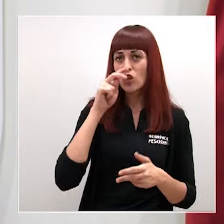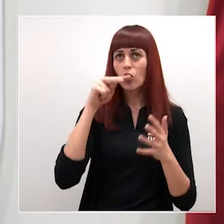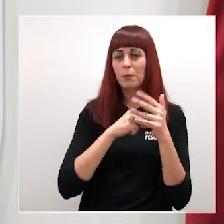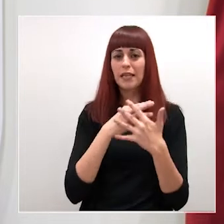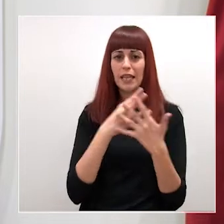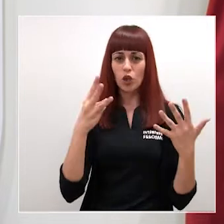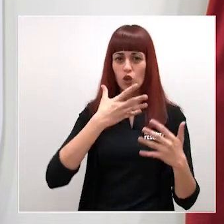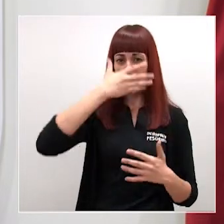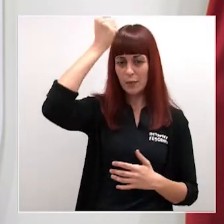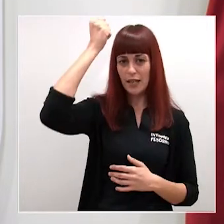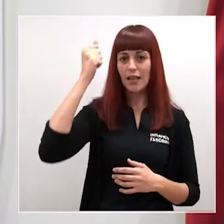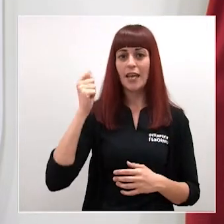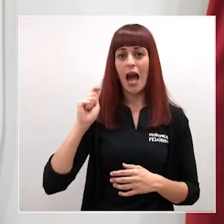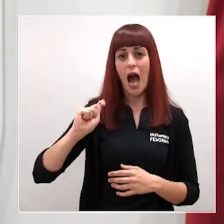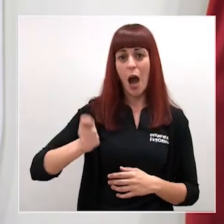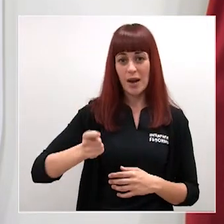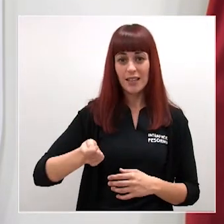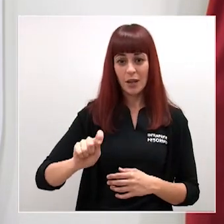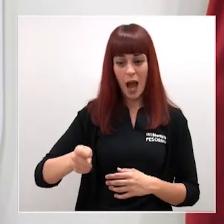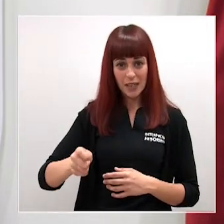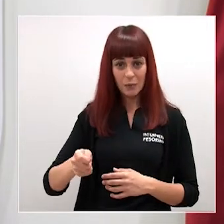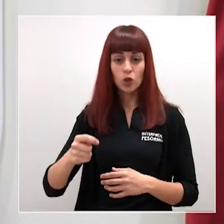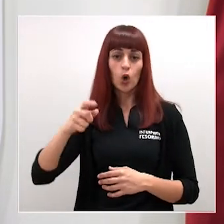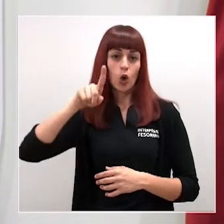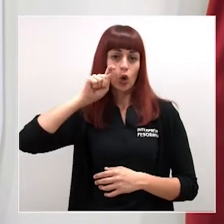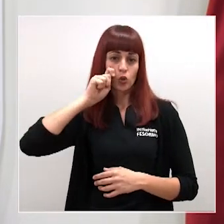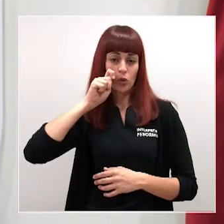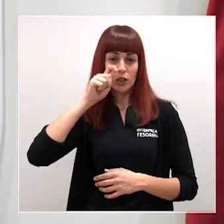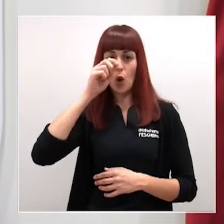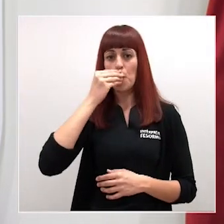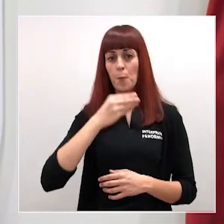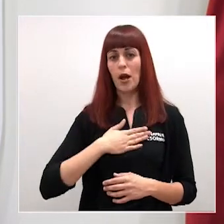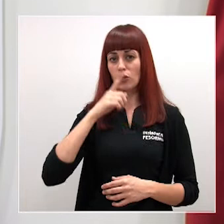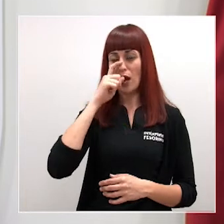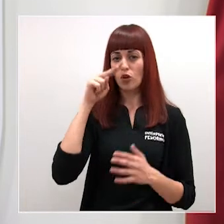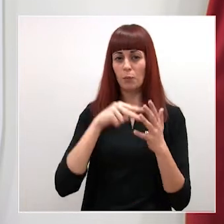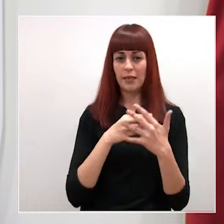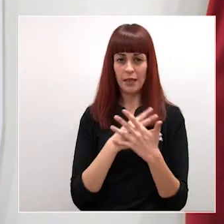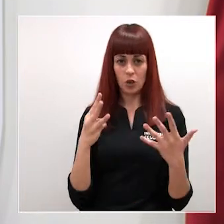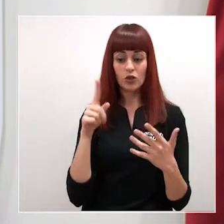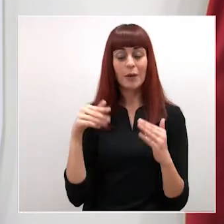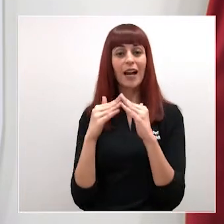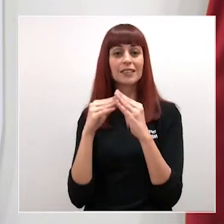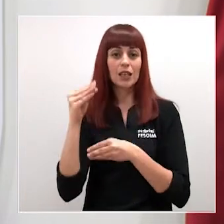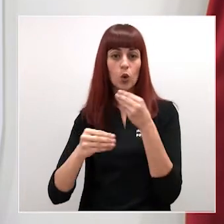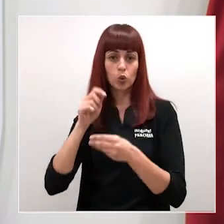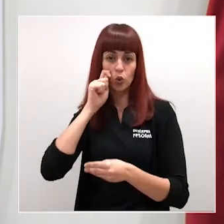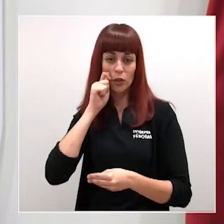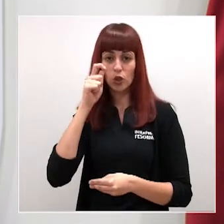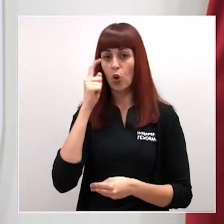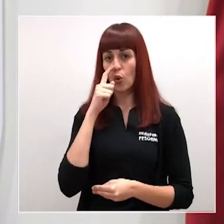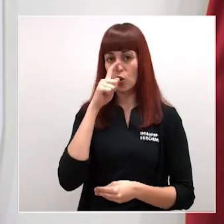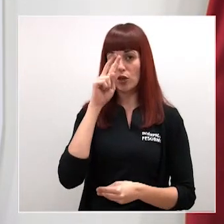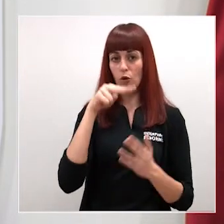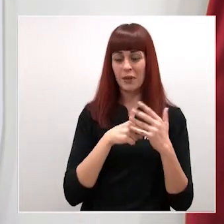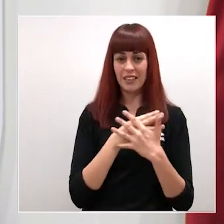el de apartamentos turísticos en mayo del 2018, el de viviendas de uso turístico en julio del 2018